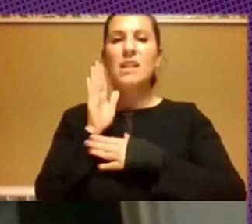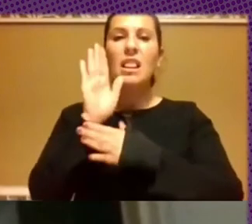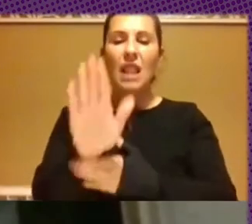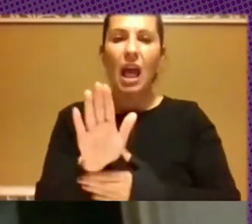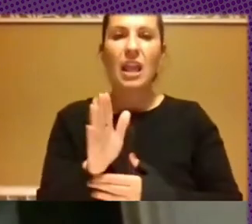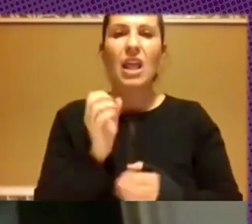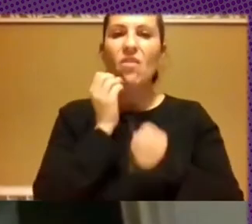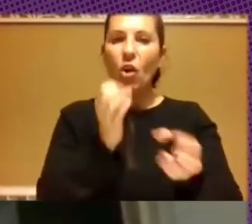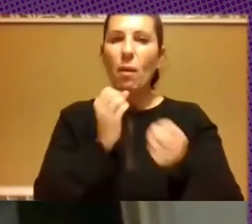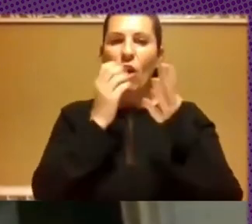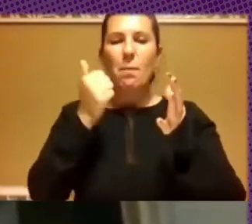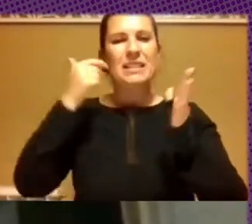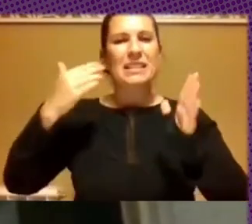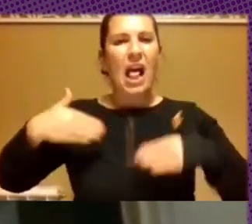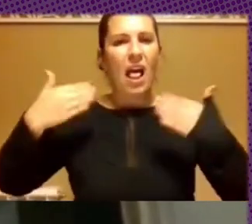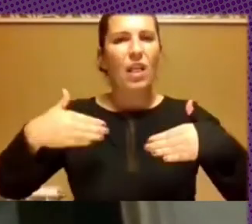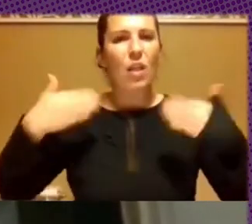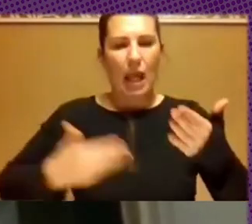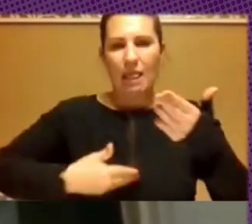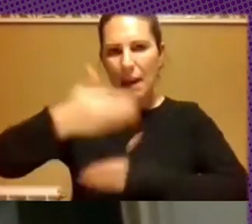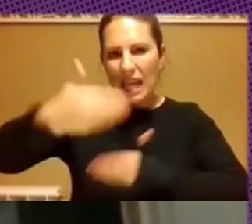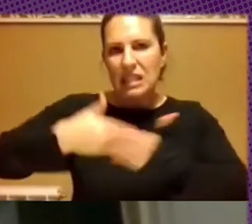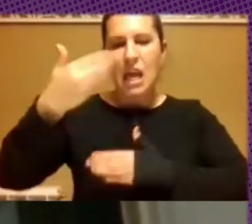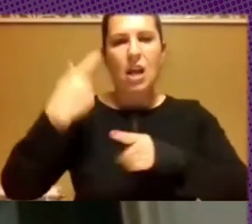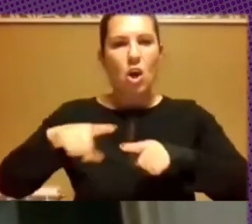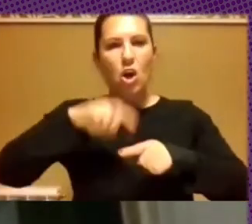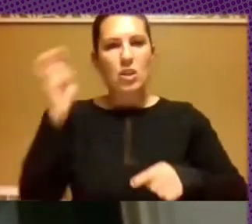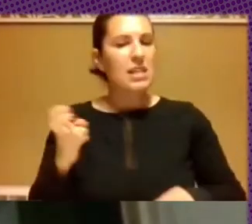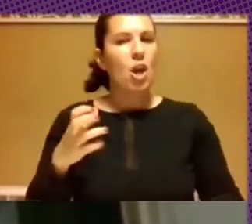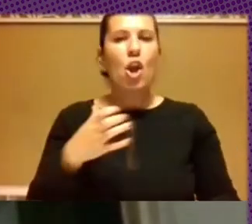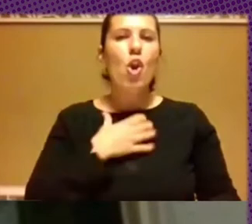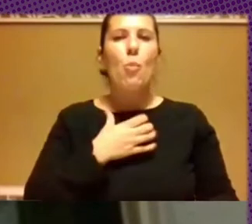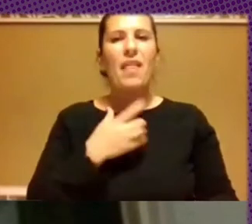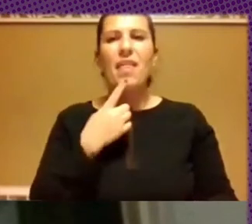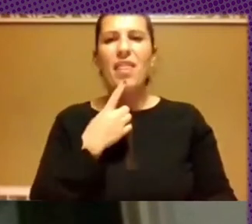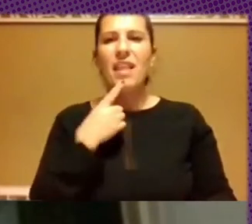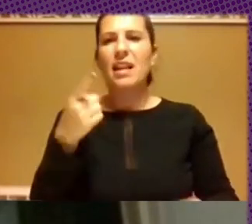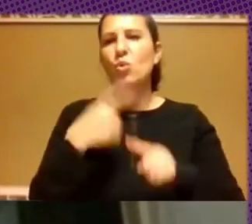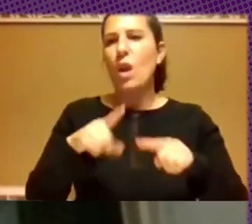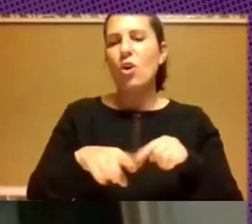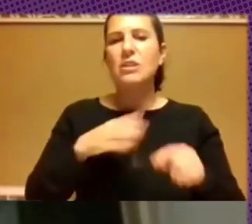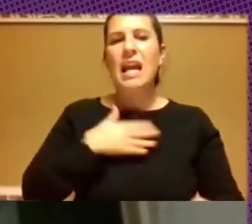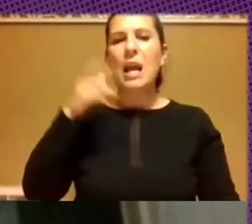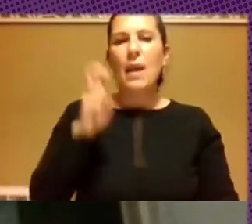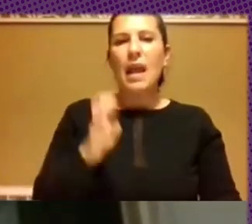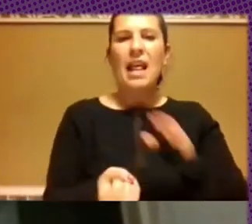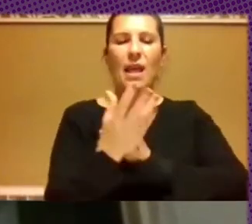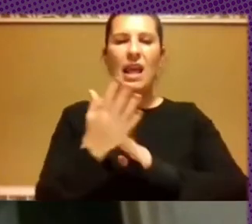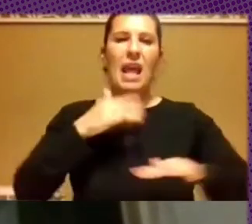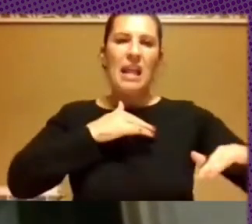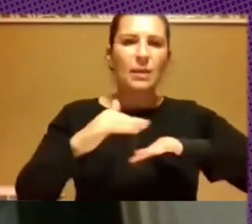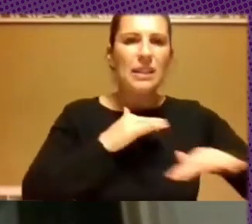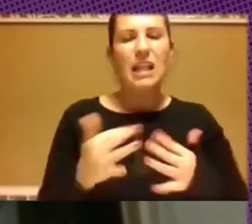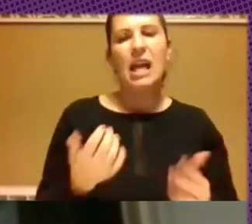información más tradicional de, de la prensa, de los periódicos y tal, no podían decir que esto era algo que venía de la gente, que venía de los activistas, eh,